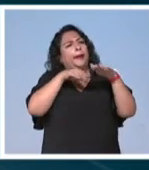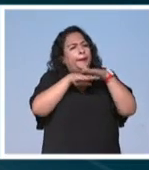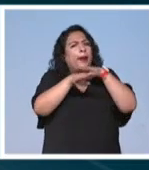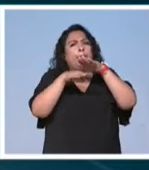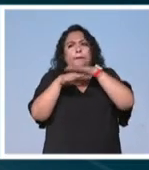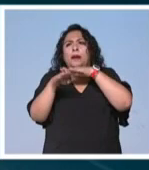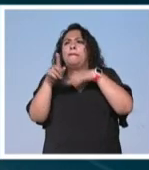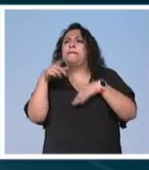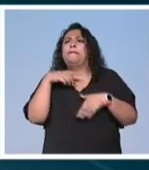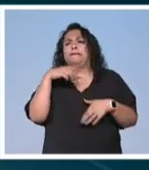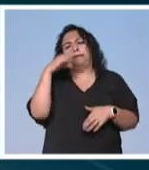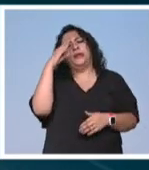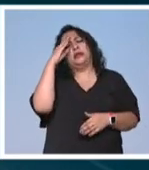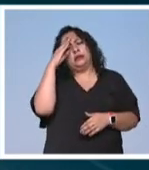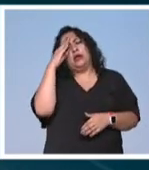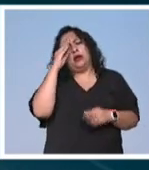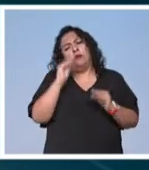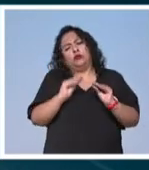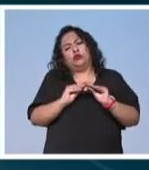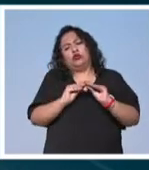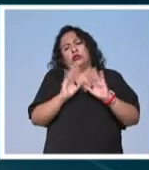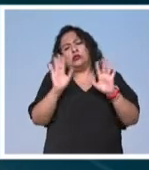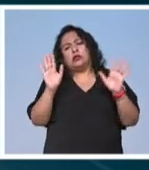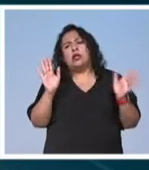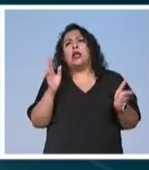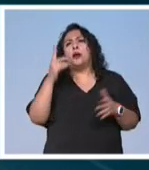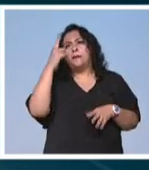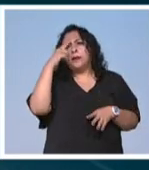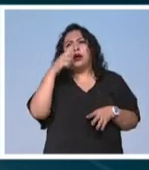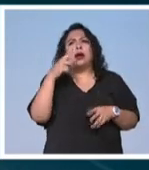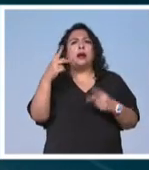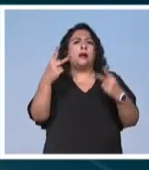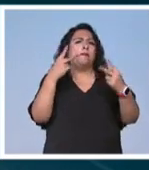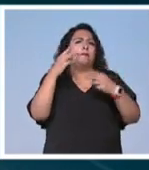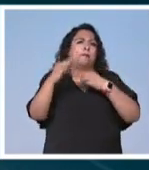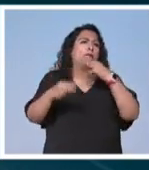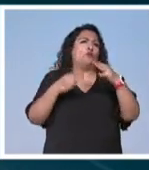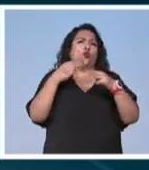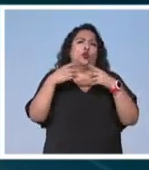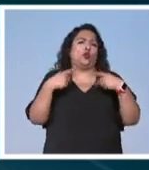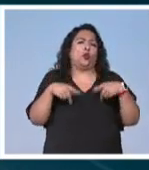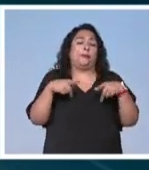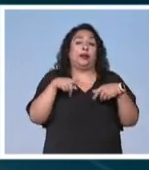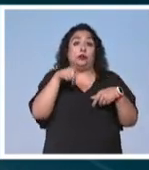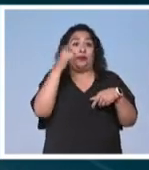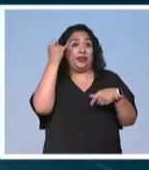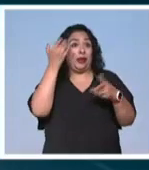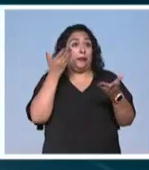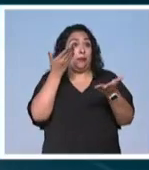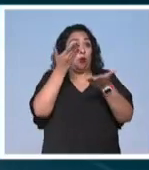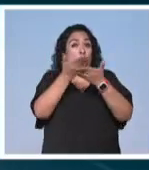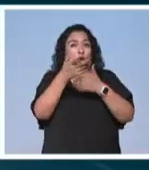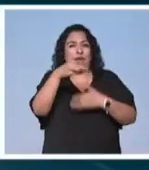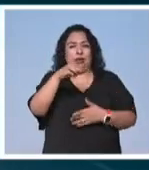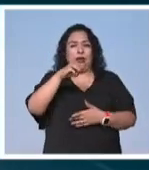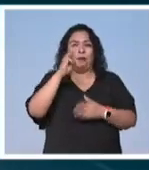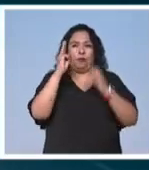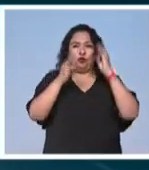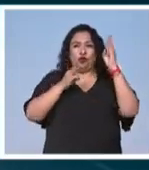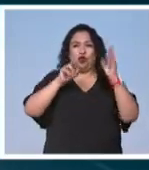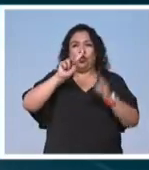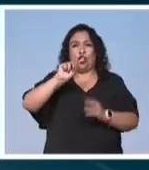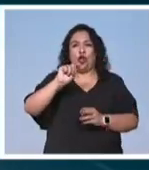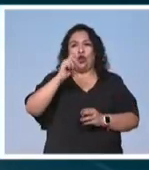Está pensado, evidentemente, para una audiencia global. Con esta iniciativa, el Museo Thyssen se une a la